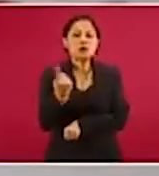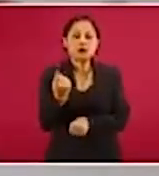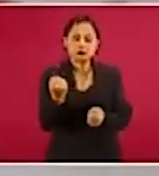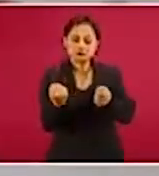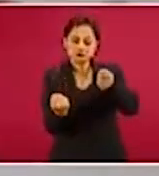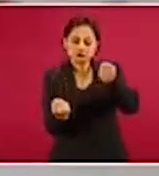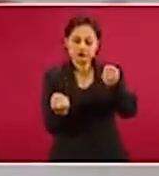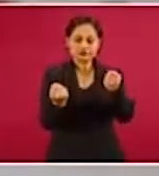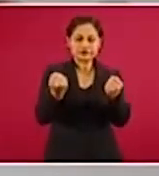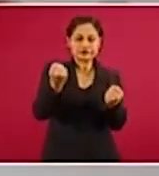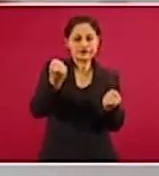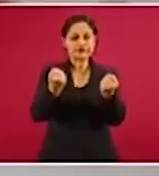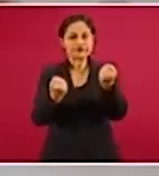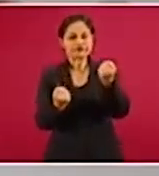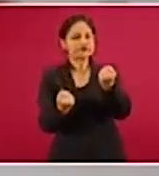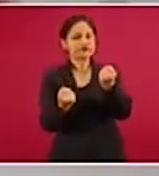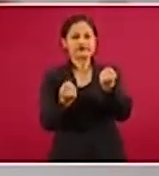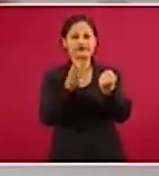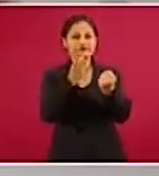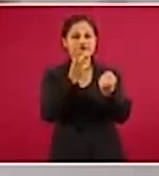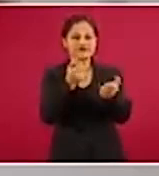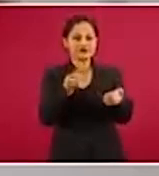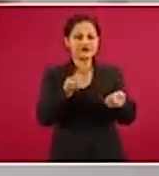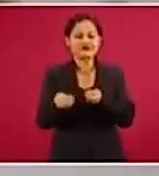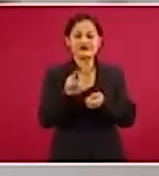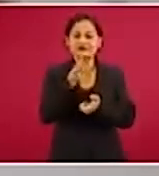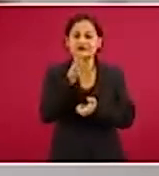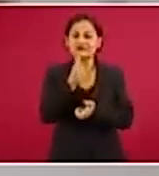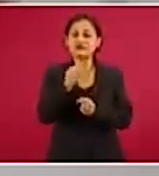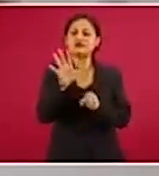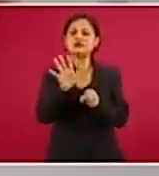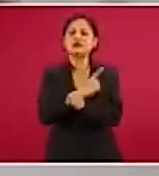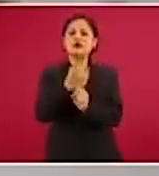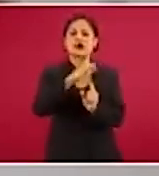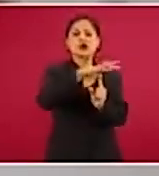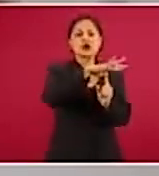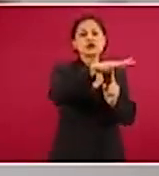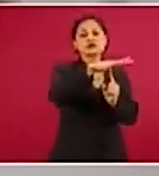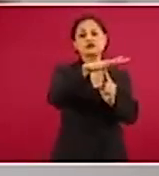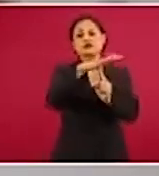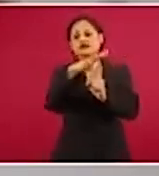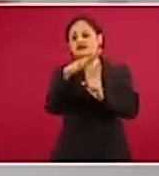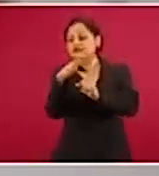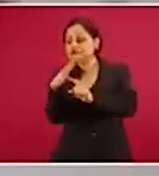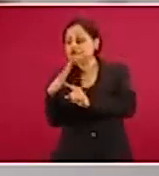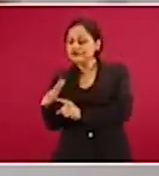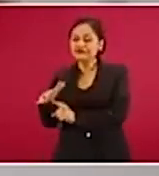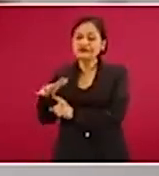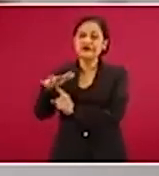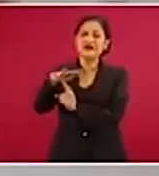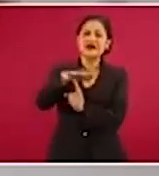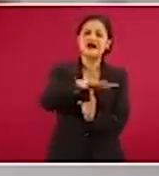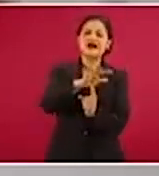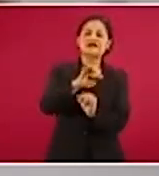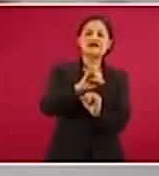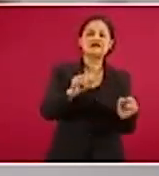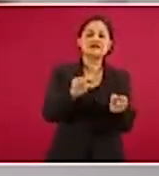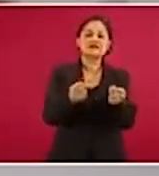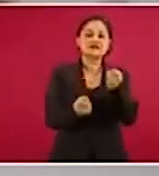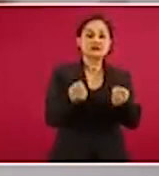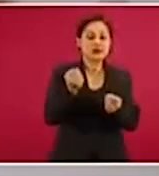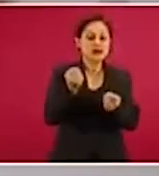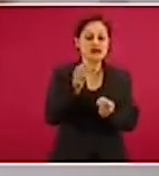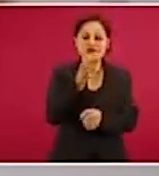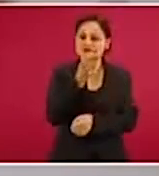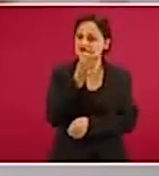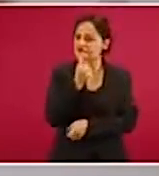un alaveo repentino hacia la izquierda que no fue recuperado por el piloto al mando, tiene una fracción